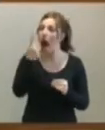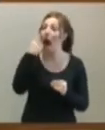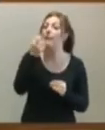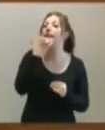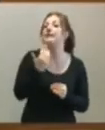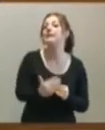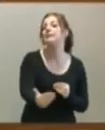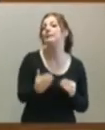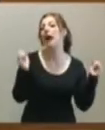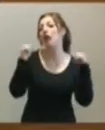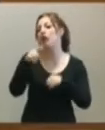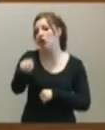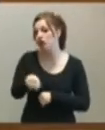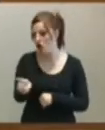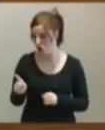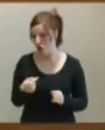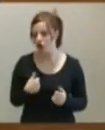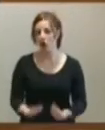Se lo agradezco. Pero, mire,